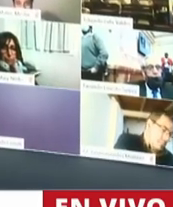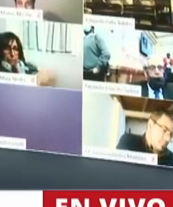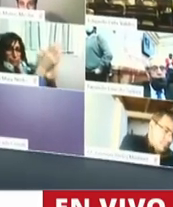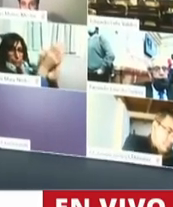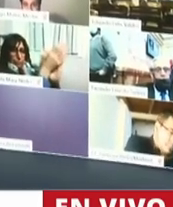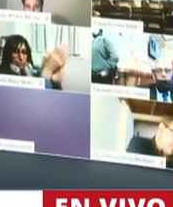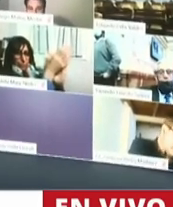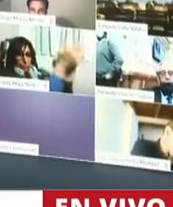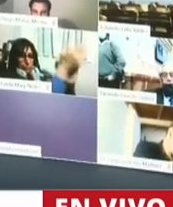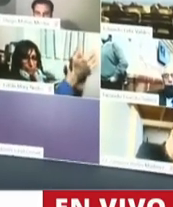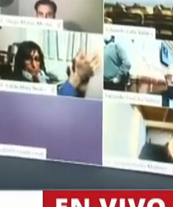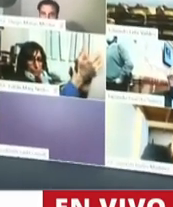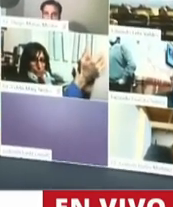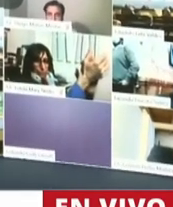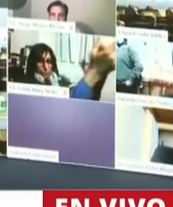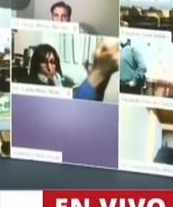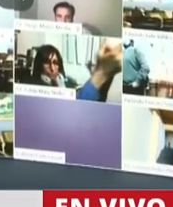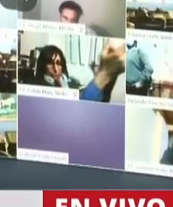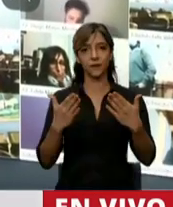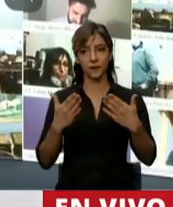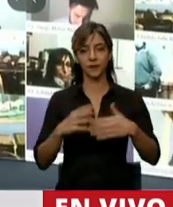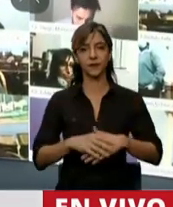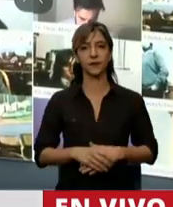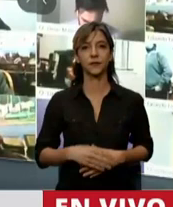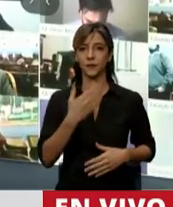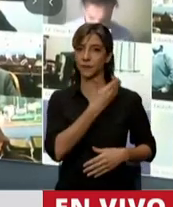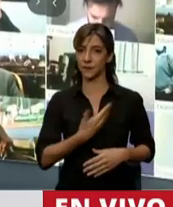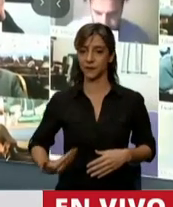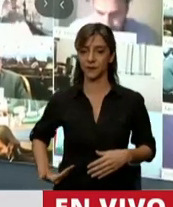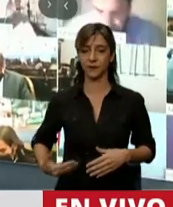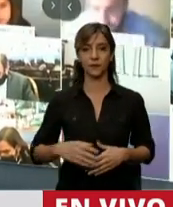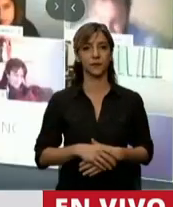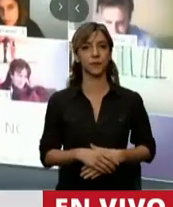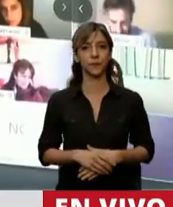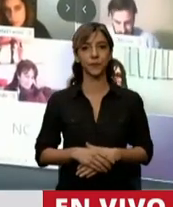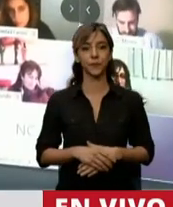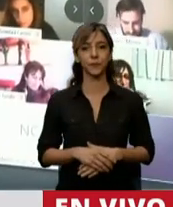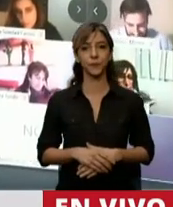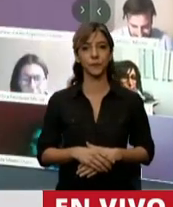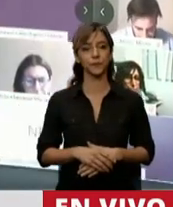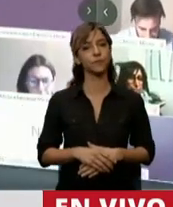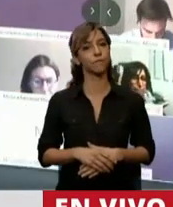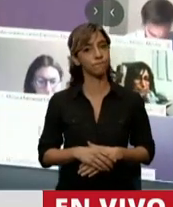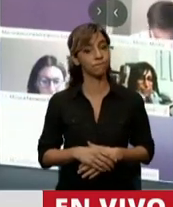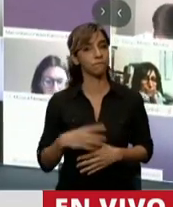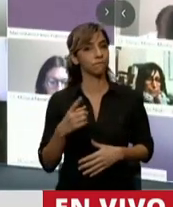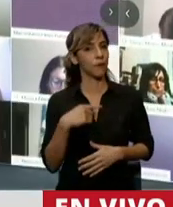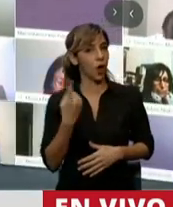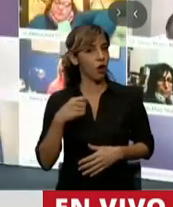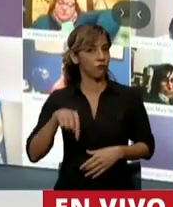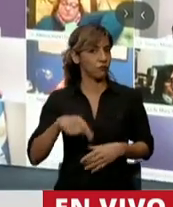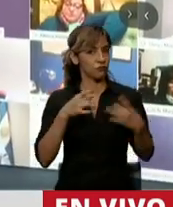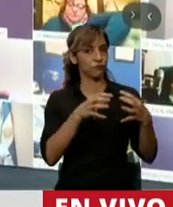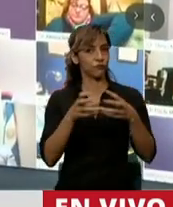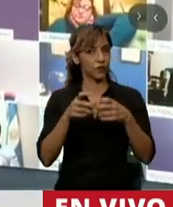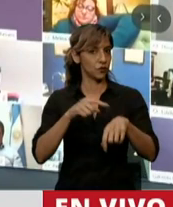Bueno, muchas gracias señor presidente. La verdad que llevamos un poco más de cinco horas de